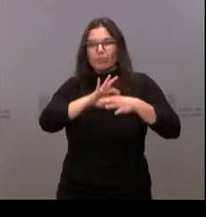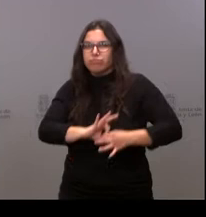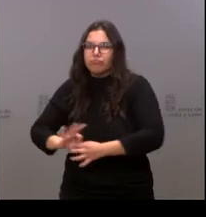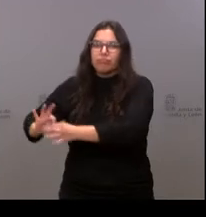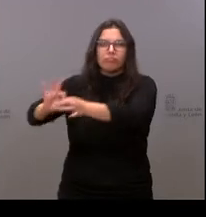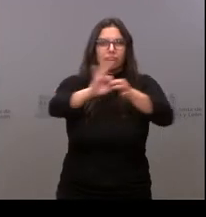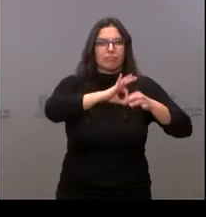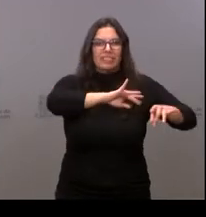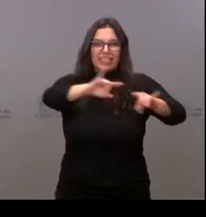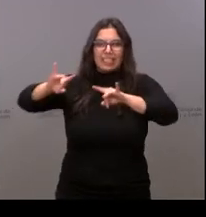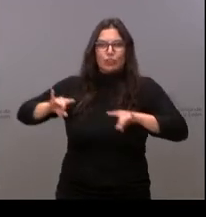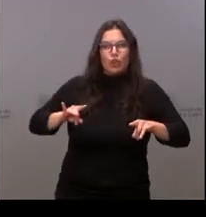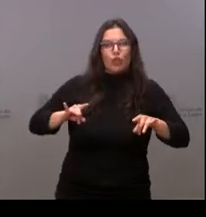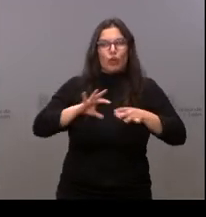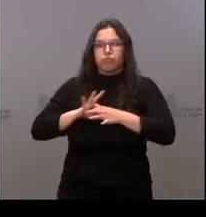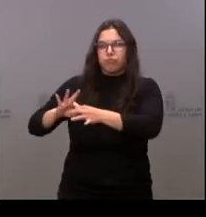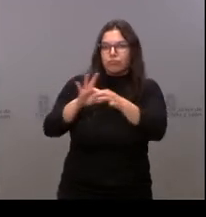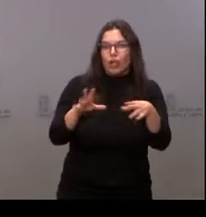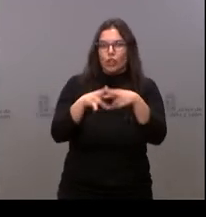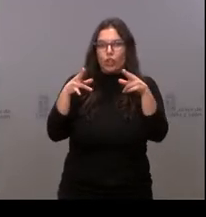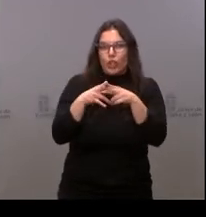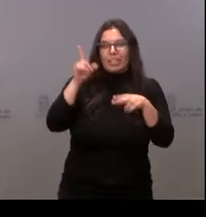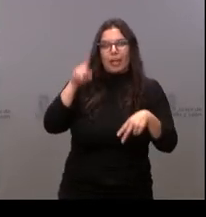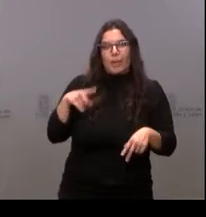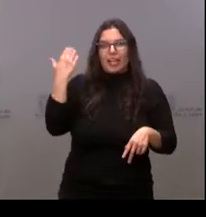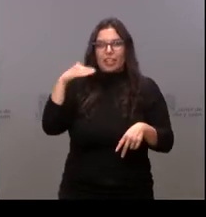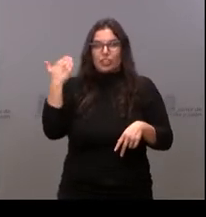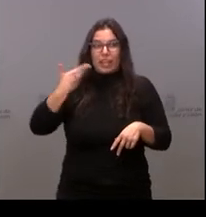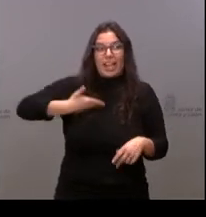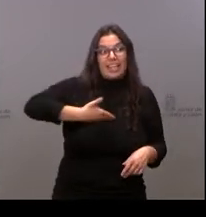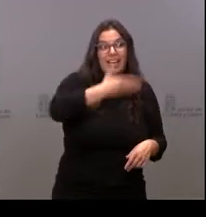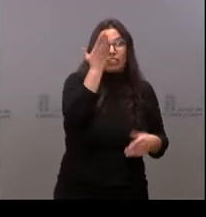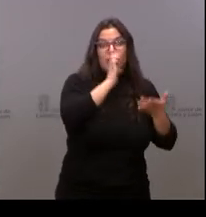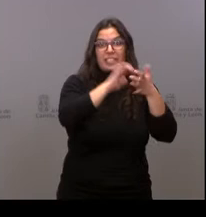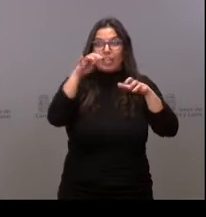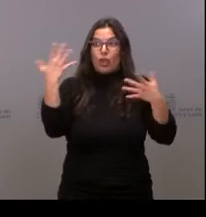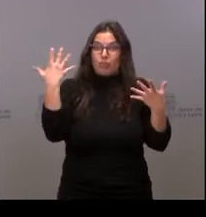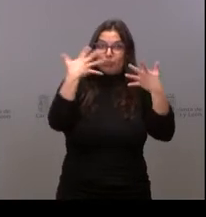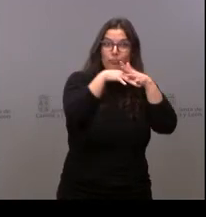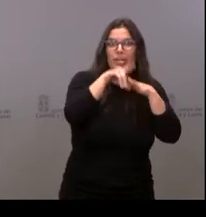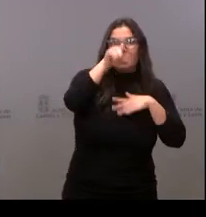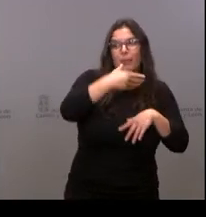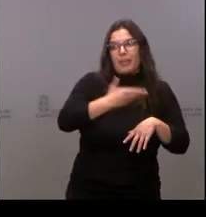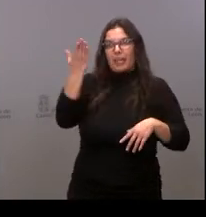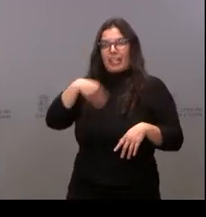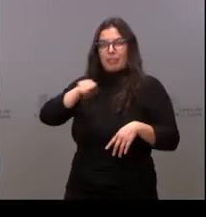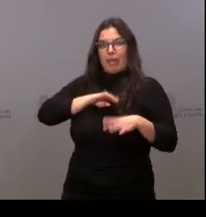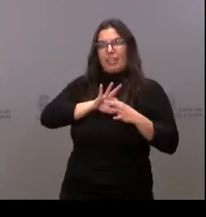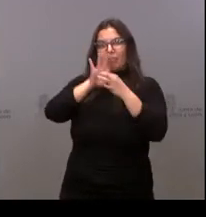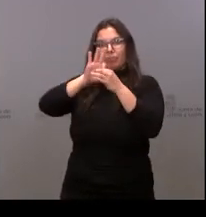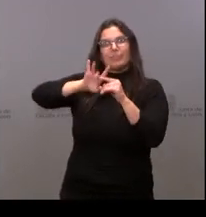territorial, social y económica de Soria con el resto de Castilla y León, pero también con España y con Europa.